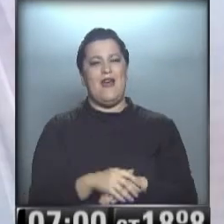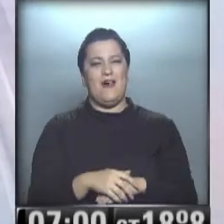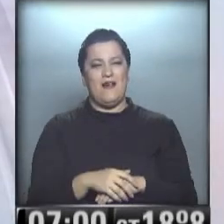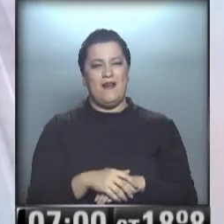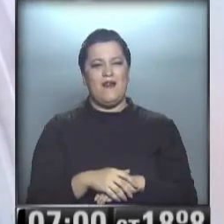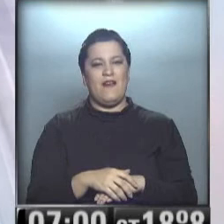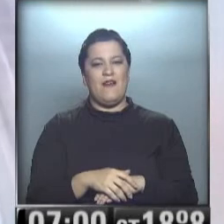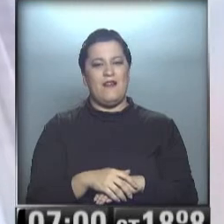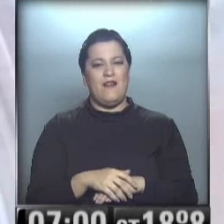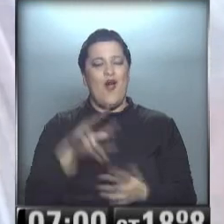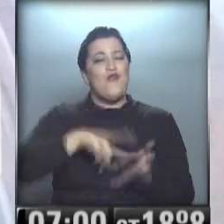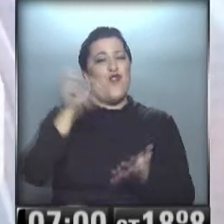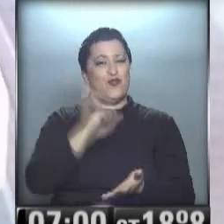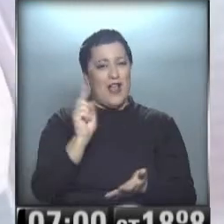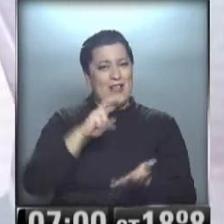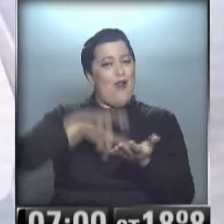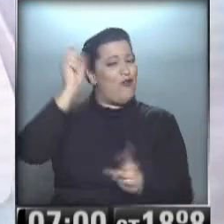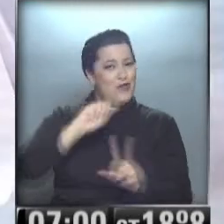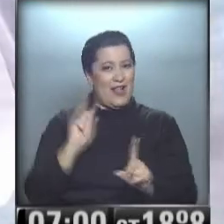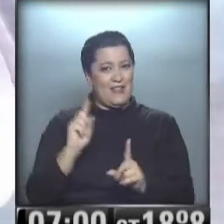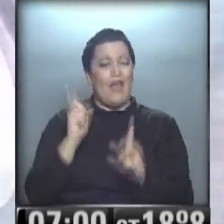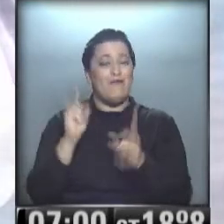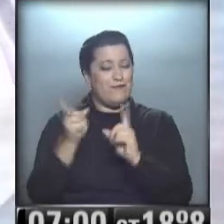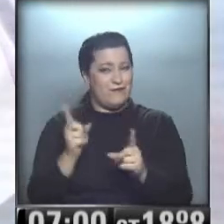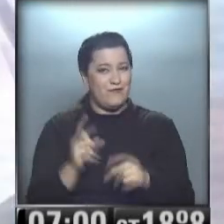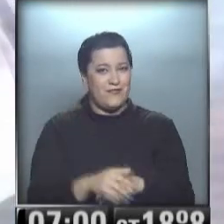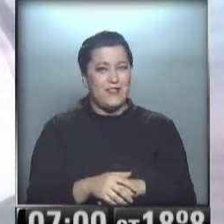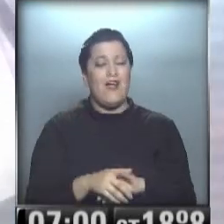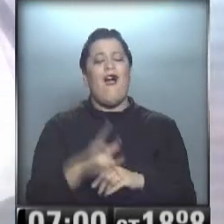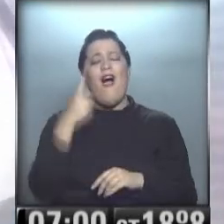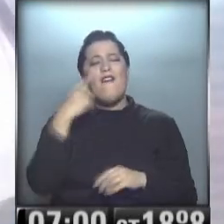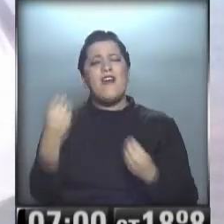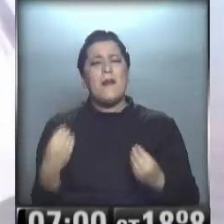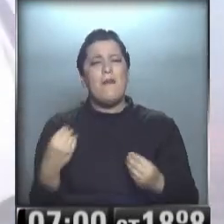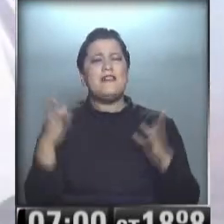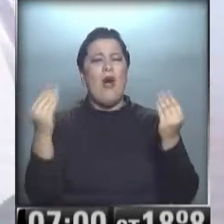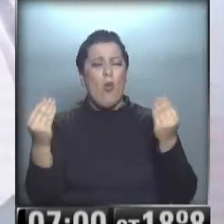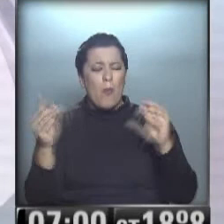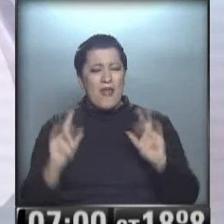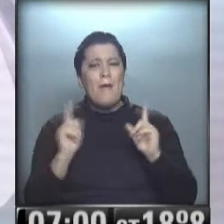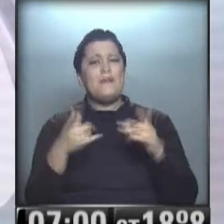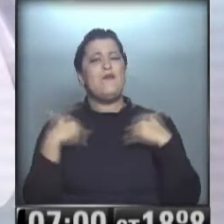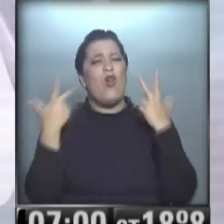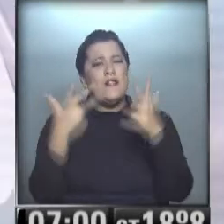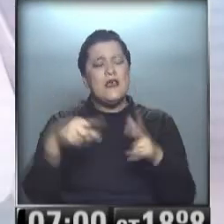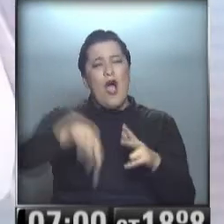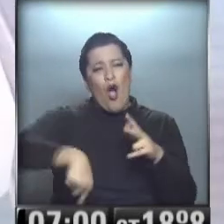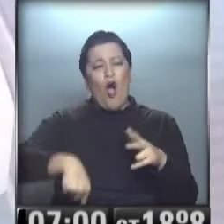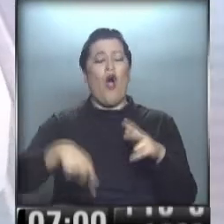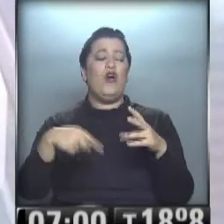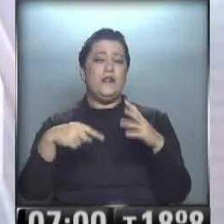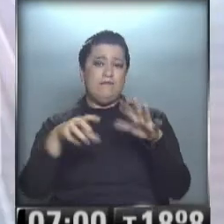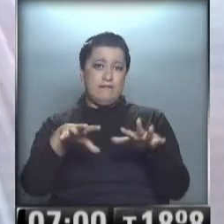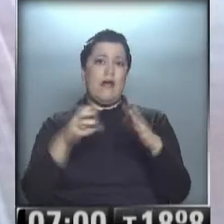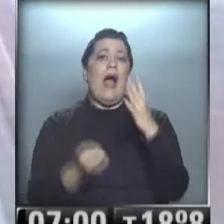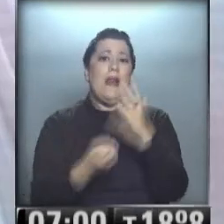No saltes. Si están en la soltera, no saltes. quedate, quedate a vernos a nosotros. Bueno, Nadia, ¿qué va a pasar con esta humedad? Que, como decíamos, una mañana muy pringosa en Buenos Aires,